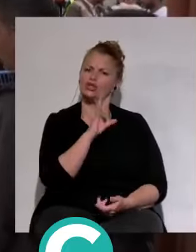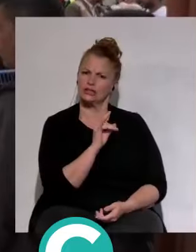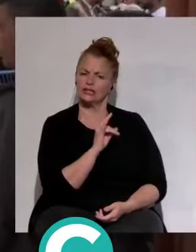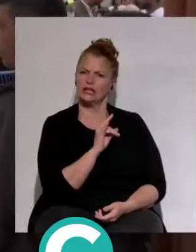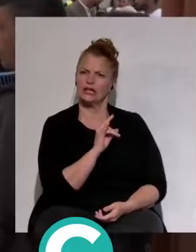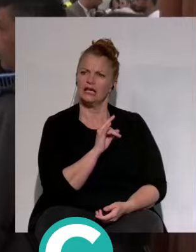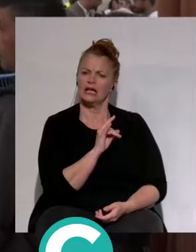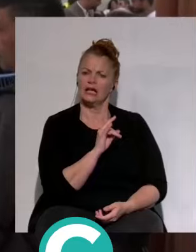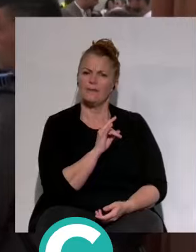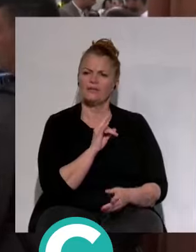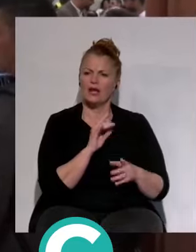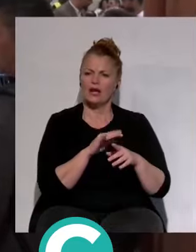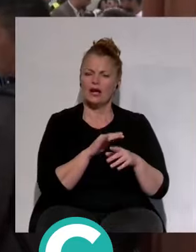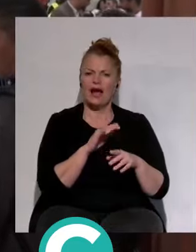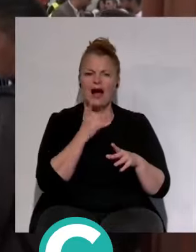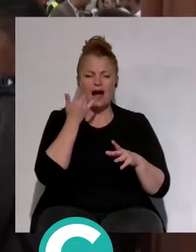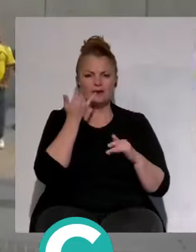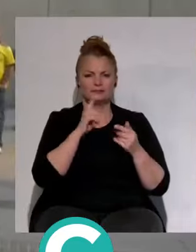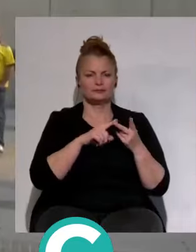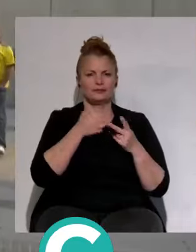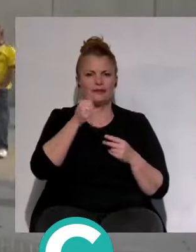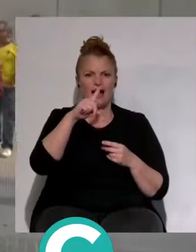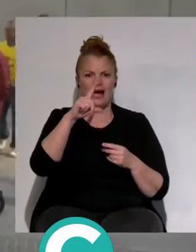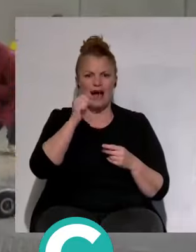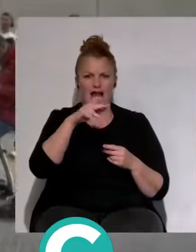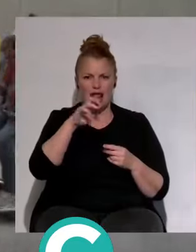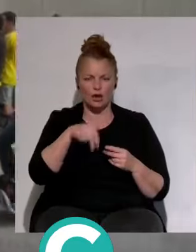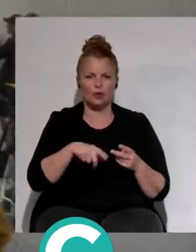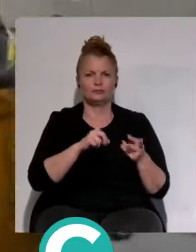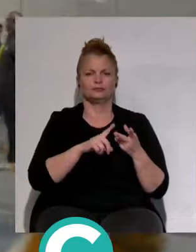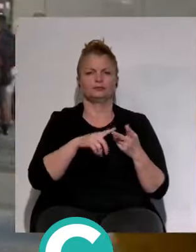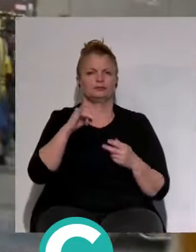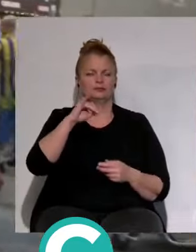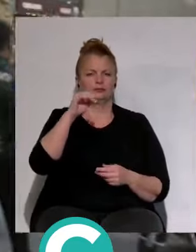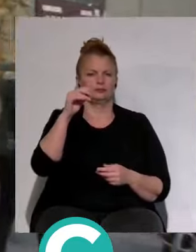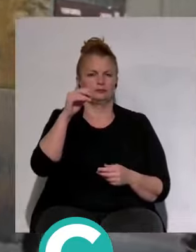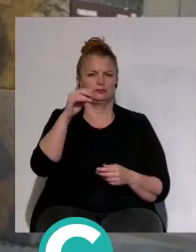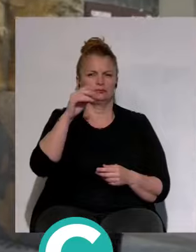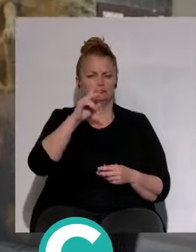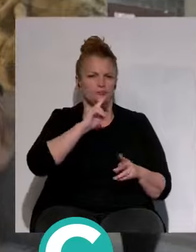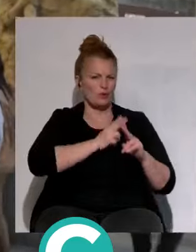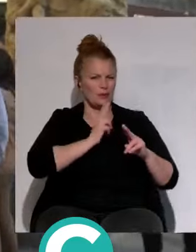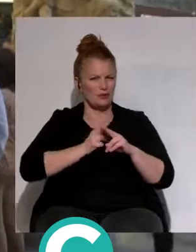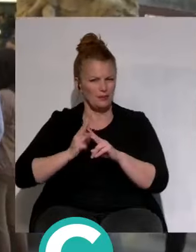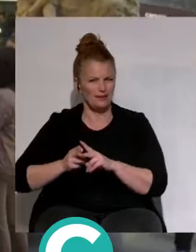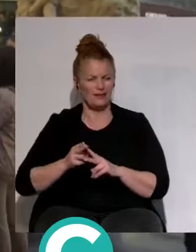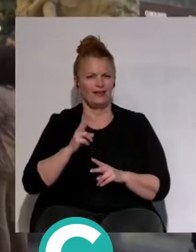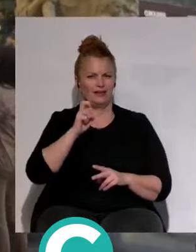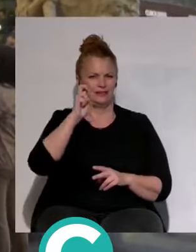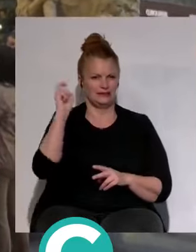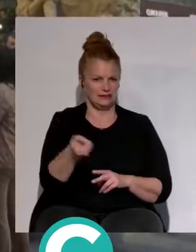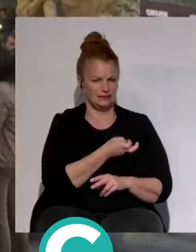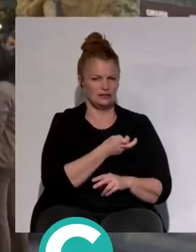Pero claro, te ha salido. Alarcón, Arzamendia, Agüel Mabil, Bobby Adekanje,